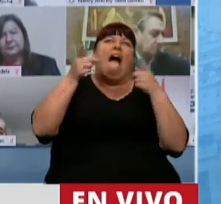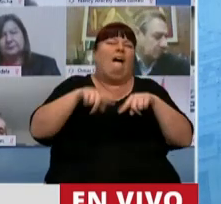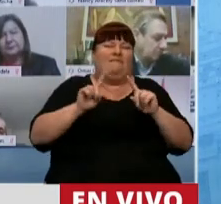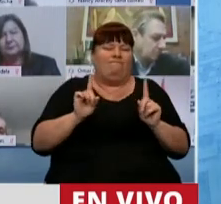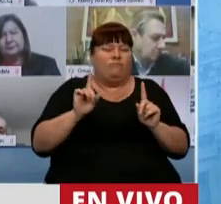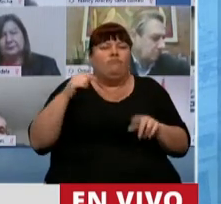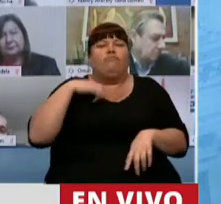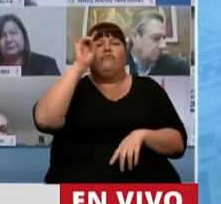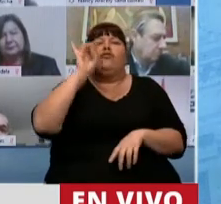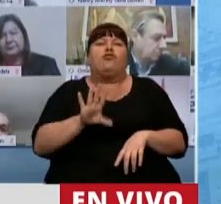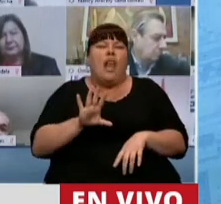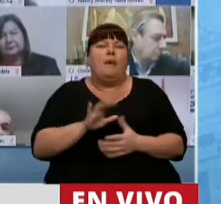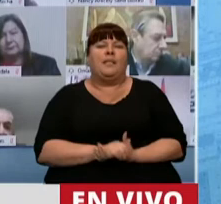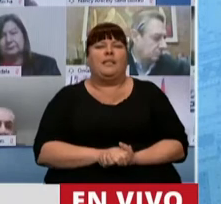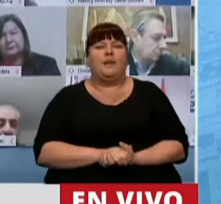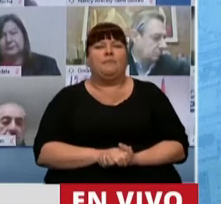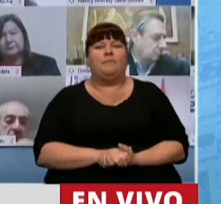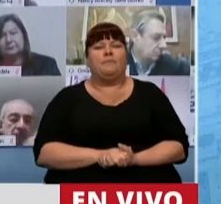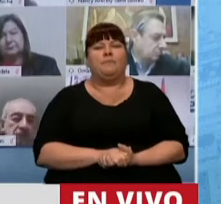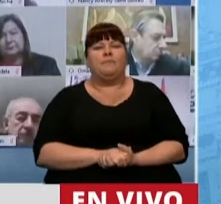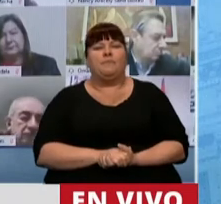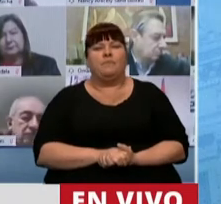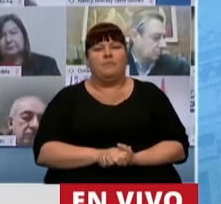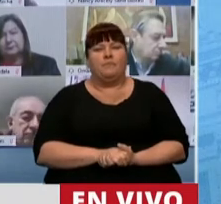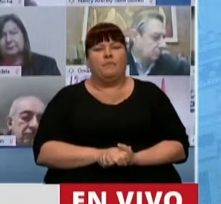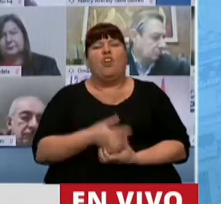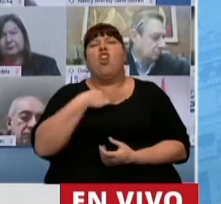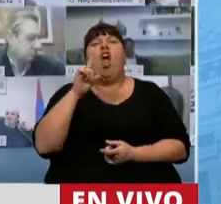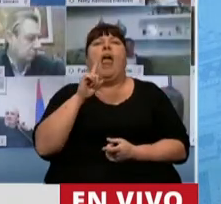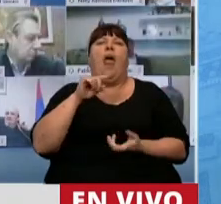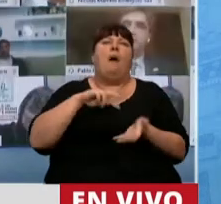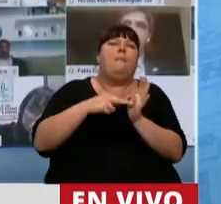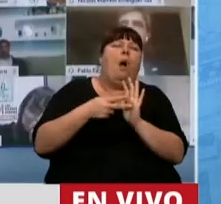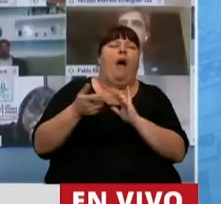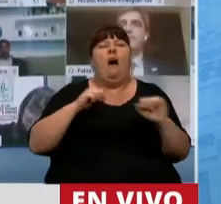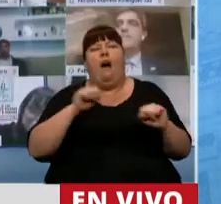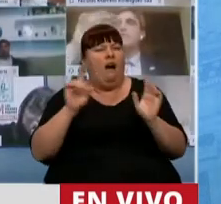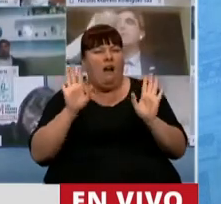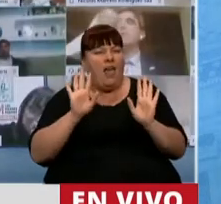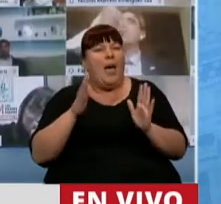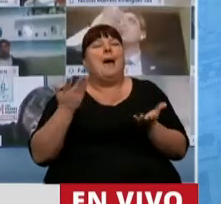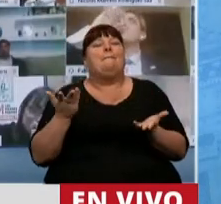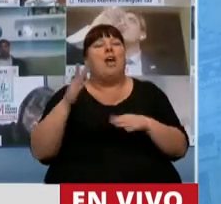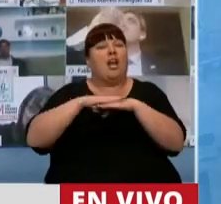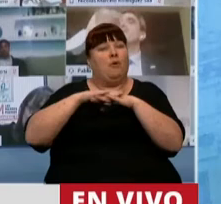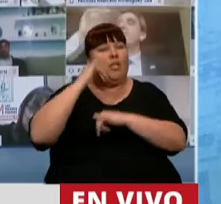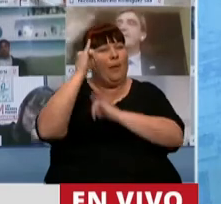Yo simplemente no quiero hacer dramatismo, pero el vocero